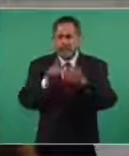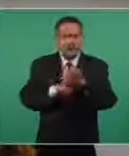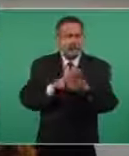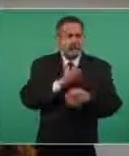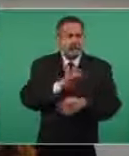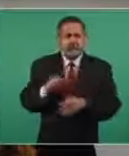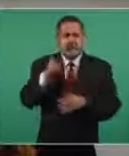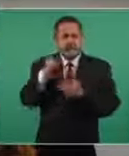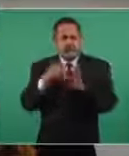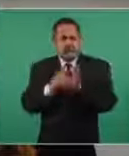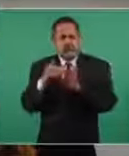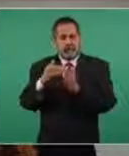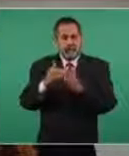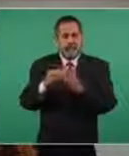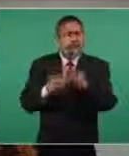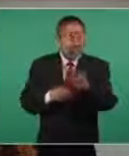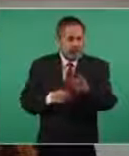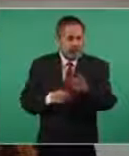cerca de un millón